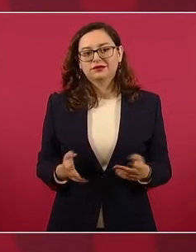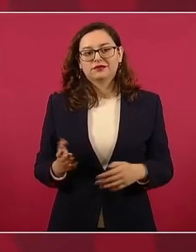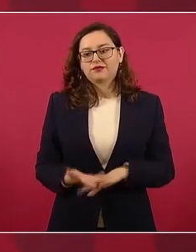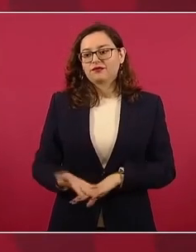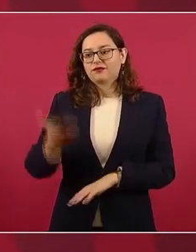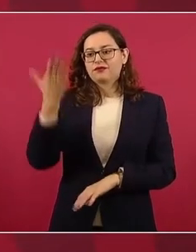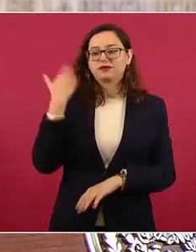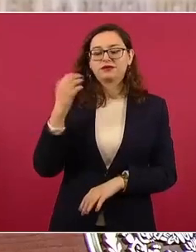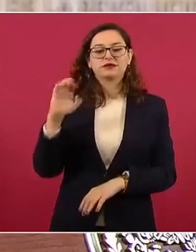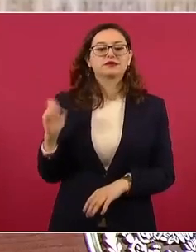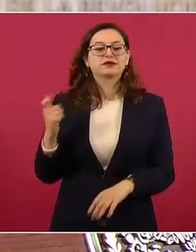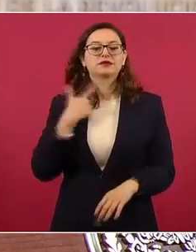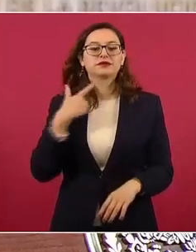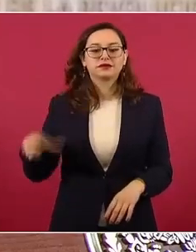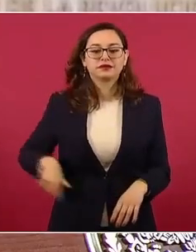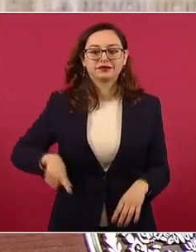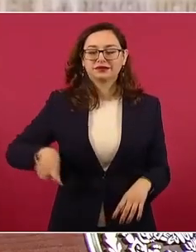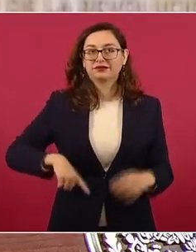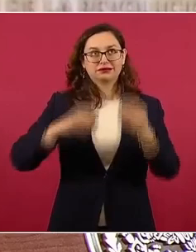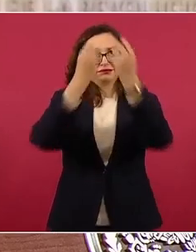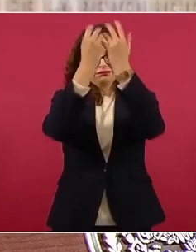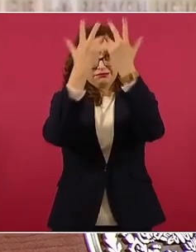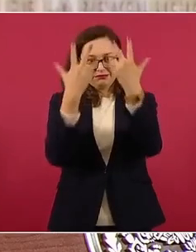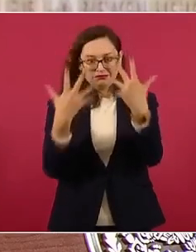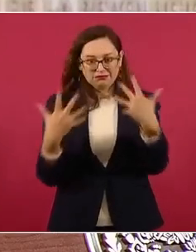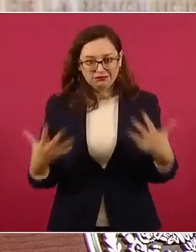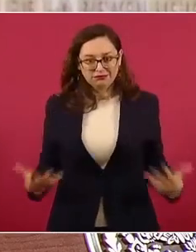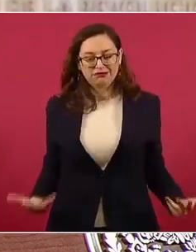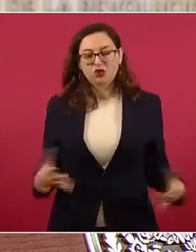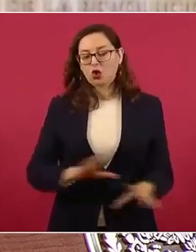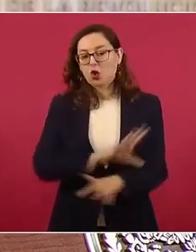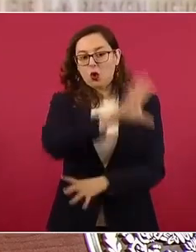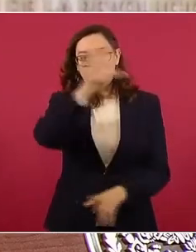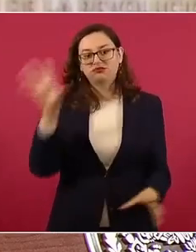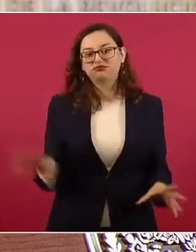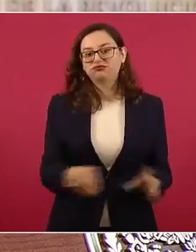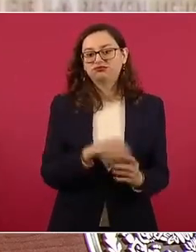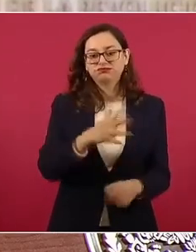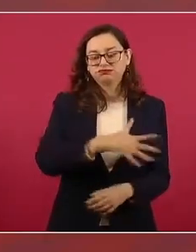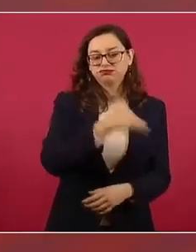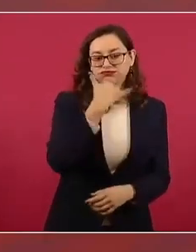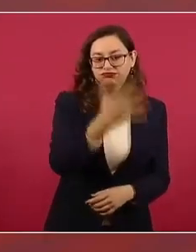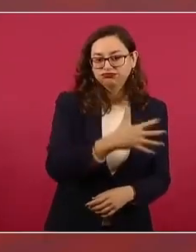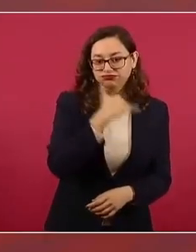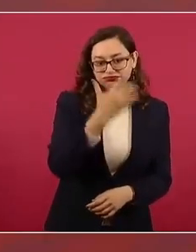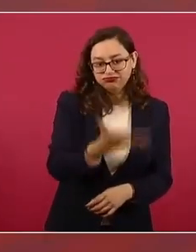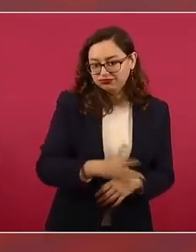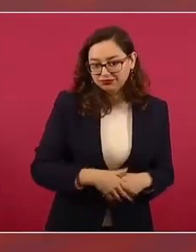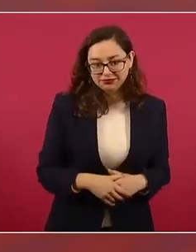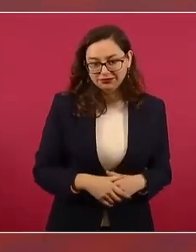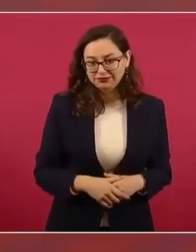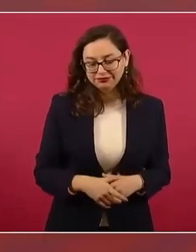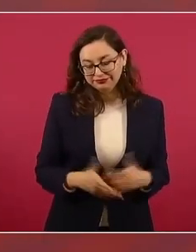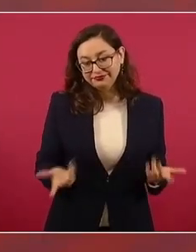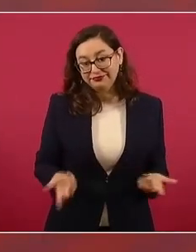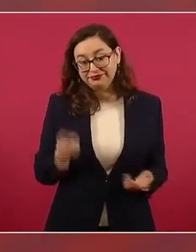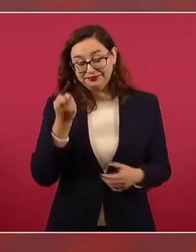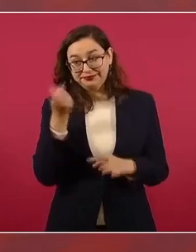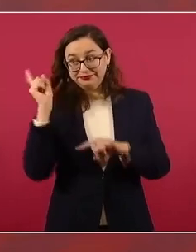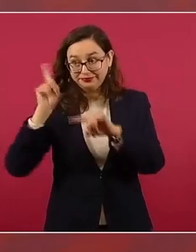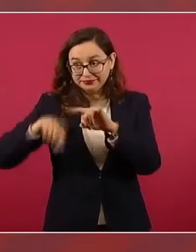Yo siempre hablo, y no es minimizar, al contrario,